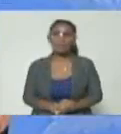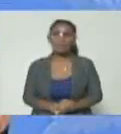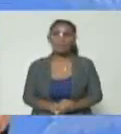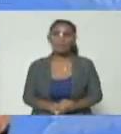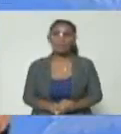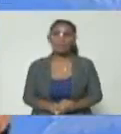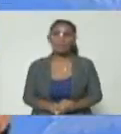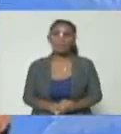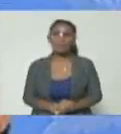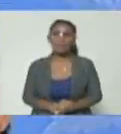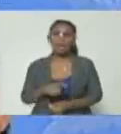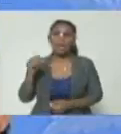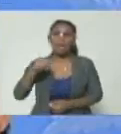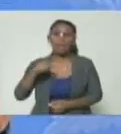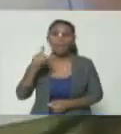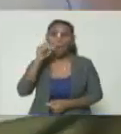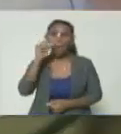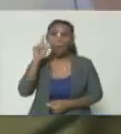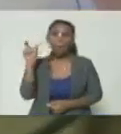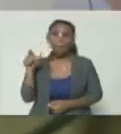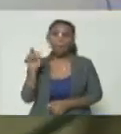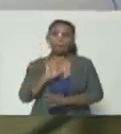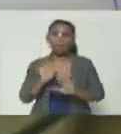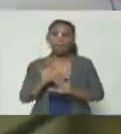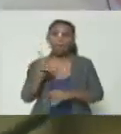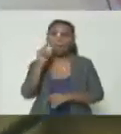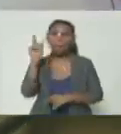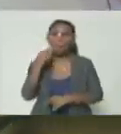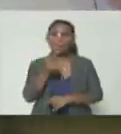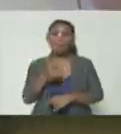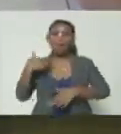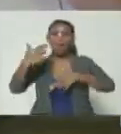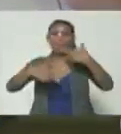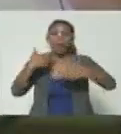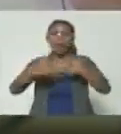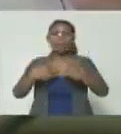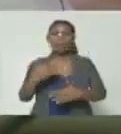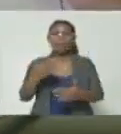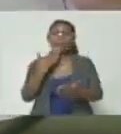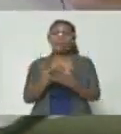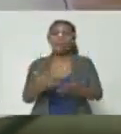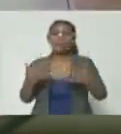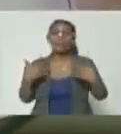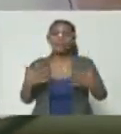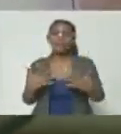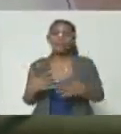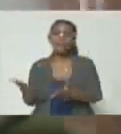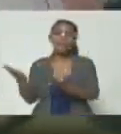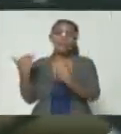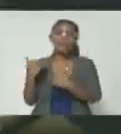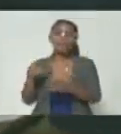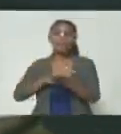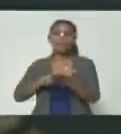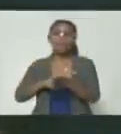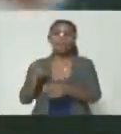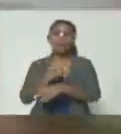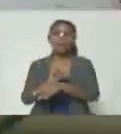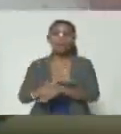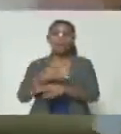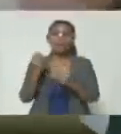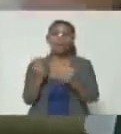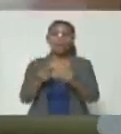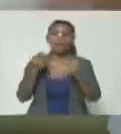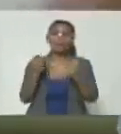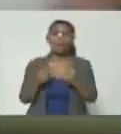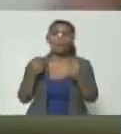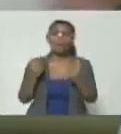aquí está Gilbert Caro con Emilio Braterón Gilbert Caro dice los malandros están inquietos por el tema del aporte debemos resolver rápido la plata la plata